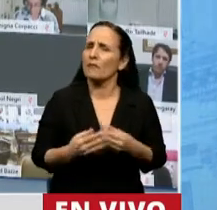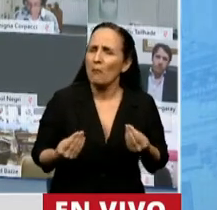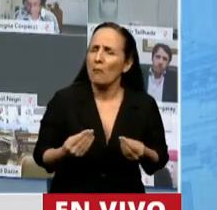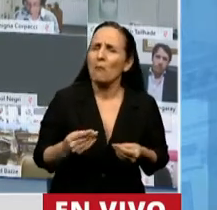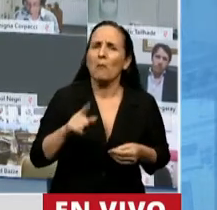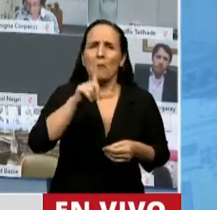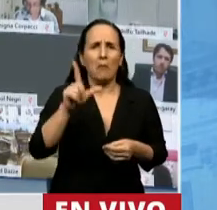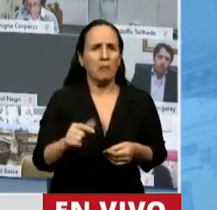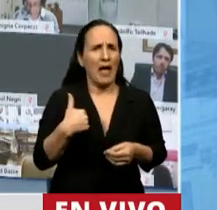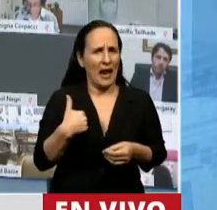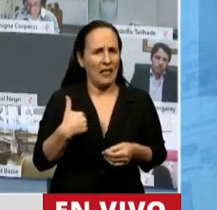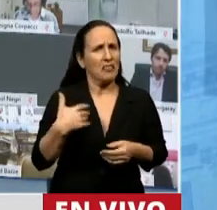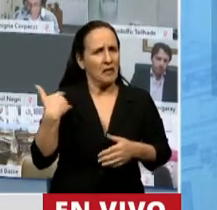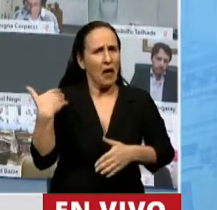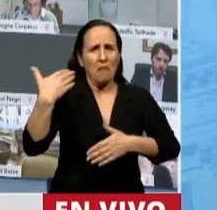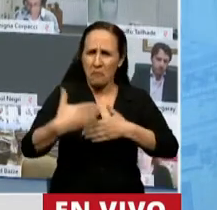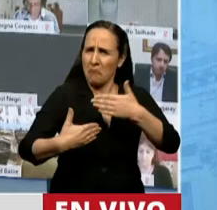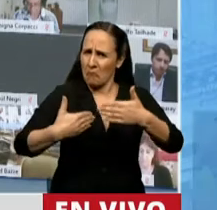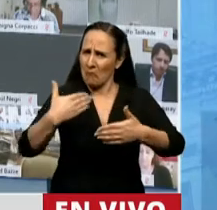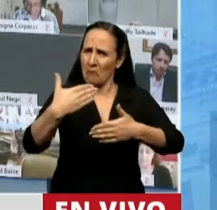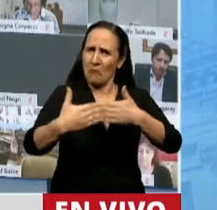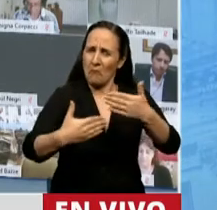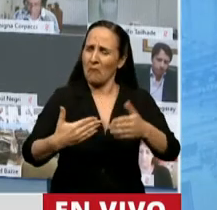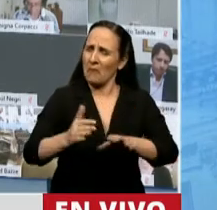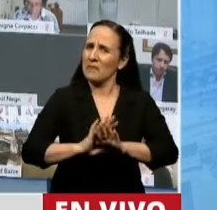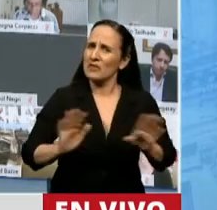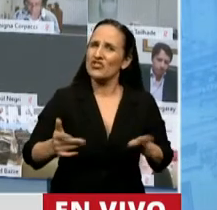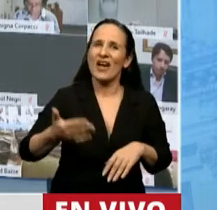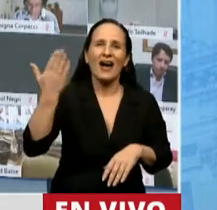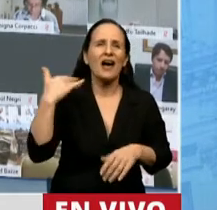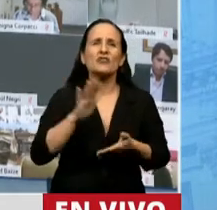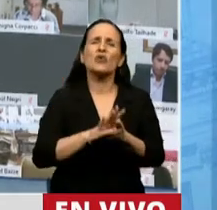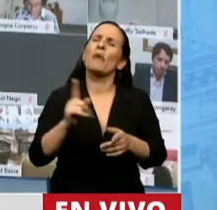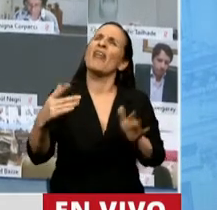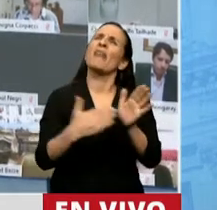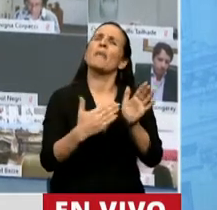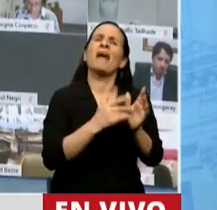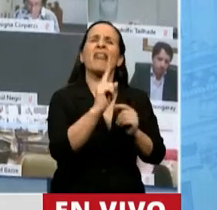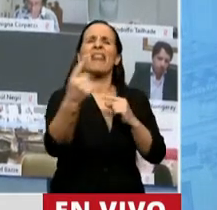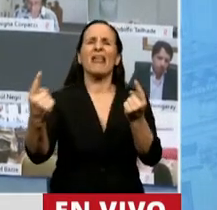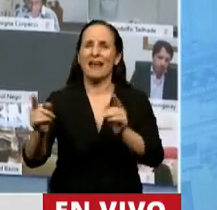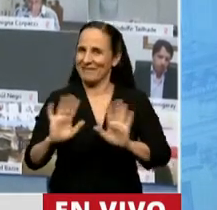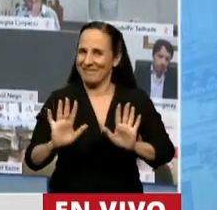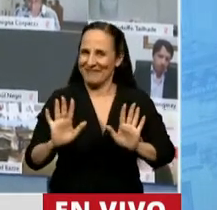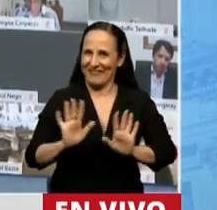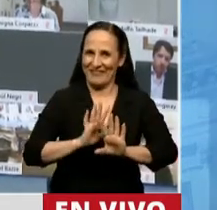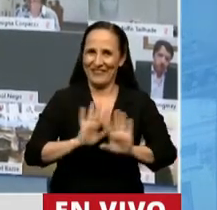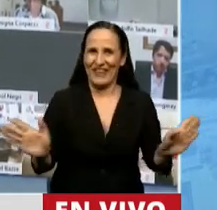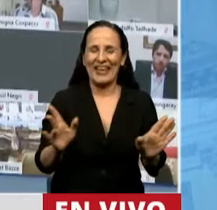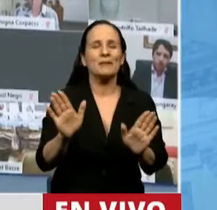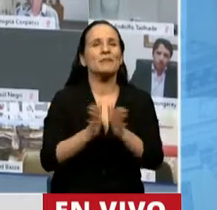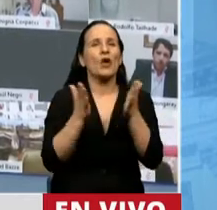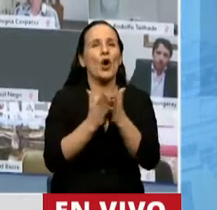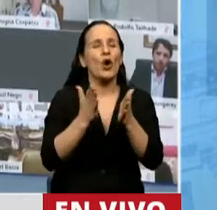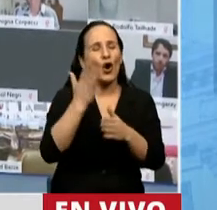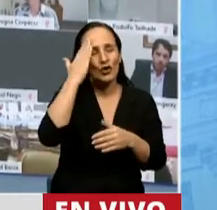venido avanzando desde que se terminó con el principio de la autonomía de la voluntad, cuando se sanciona la constitución del año